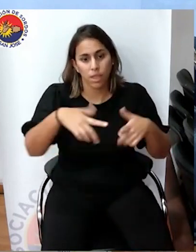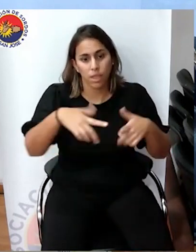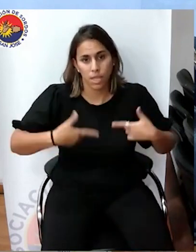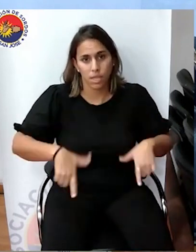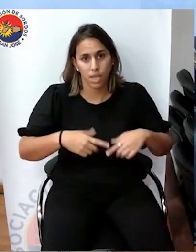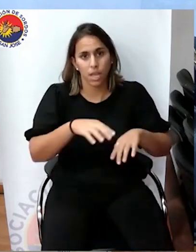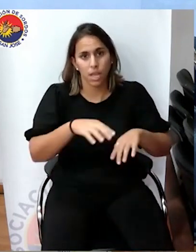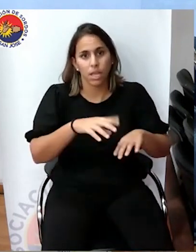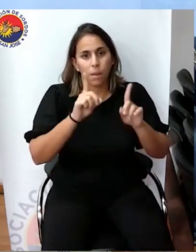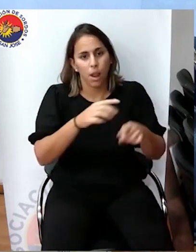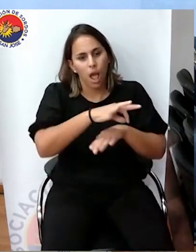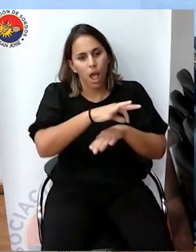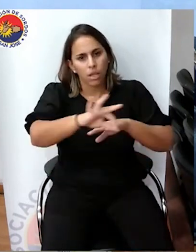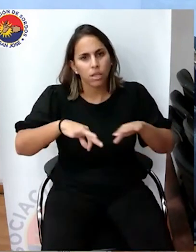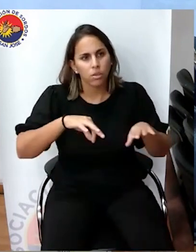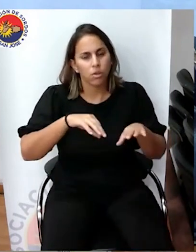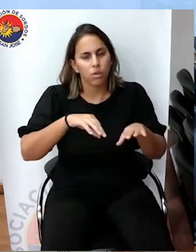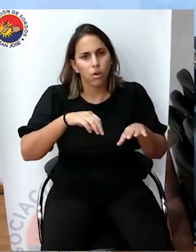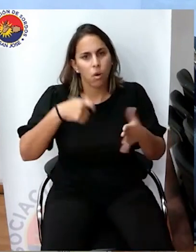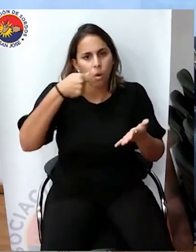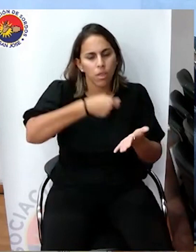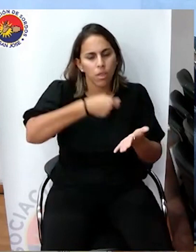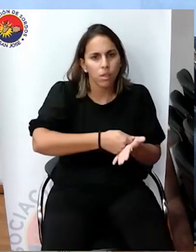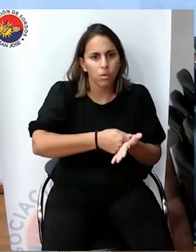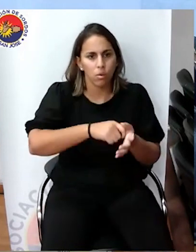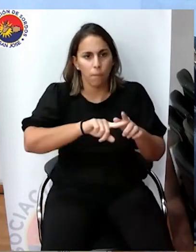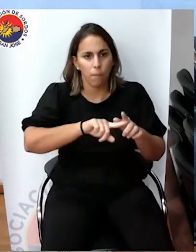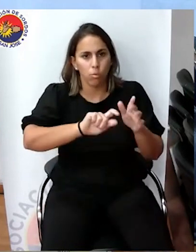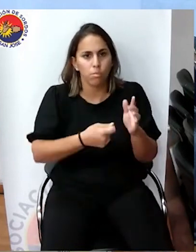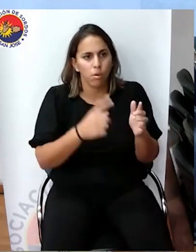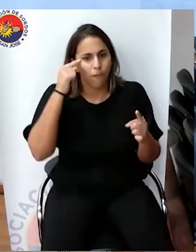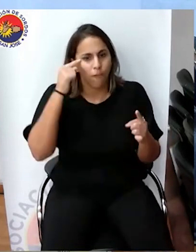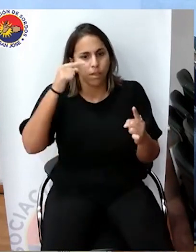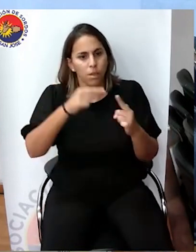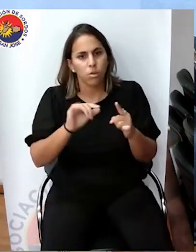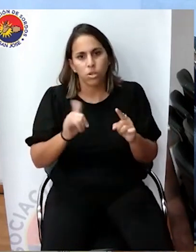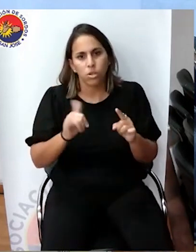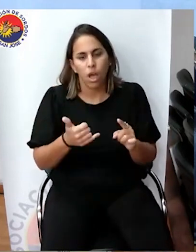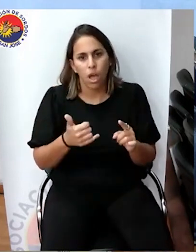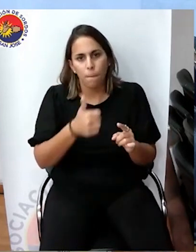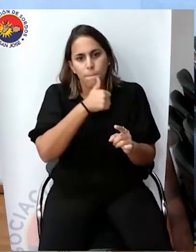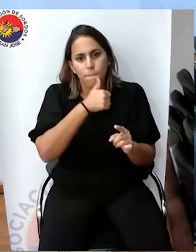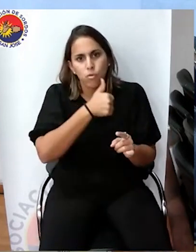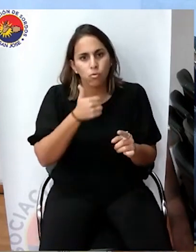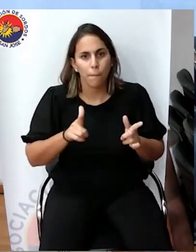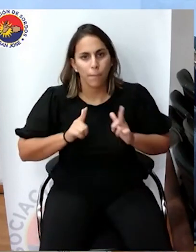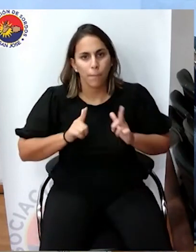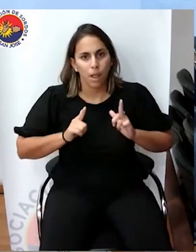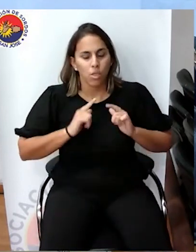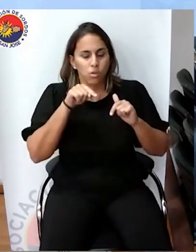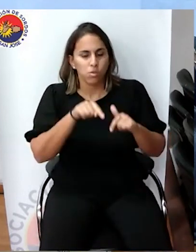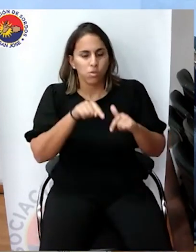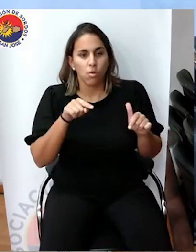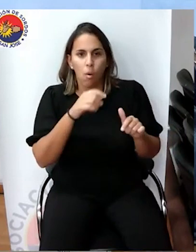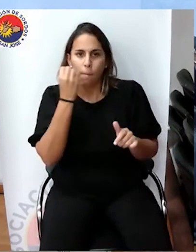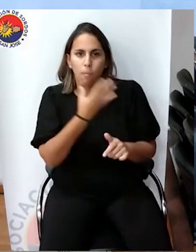y un arquitecto contratado por el municipio con ese fin. Así que estamos prontos a esa resolución, algo que realmente va